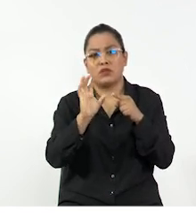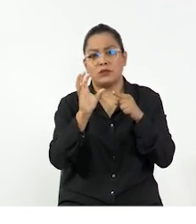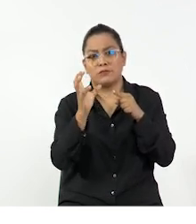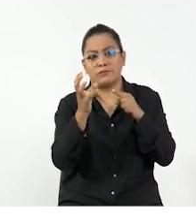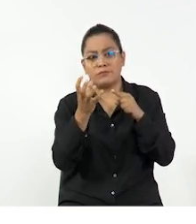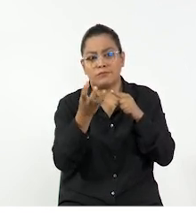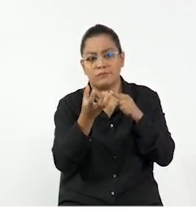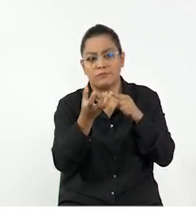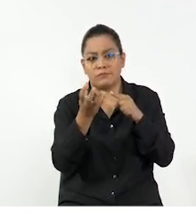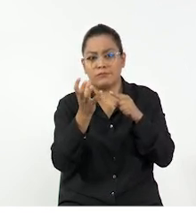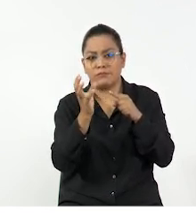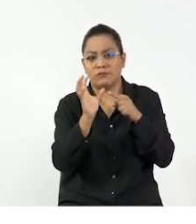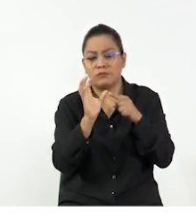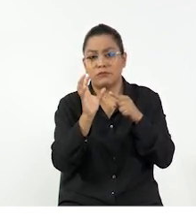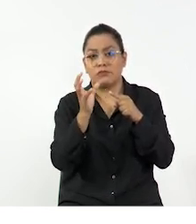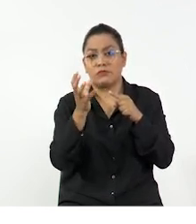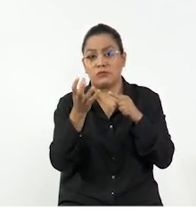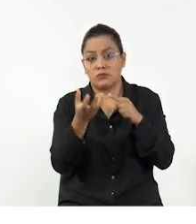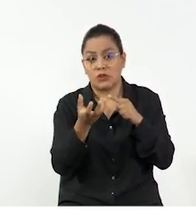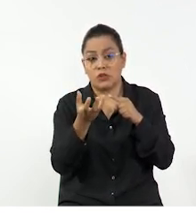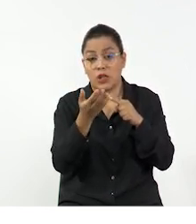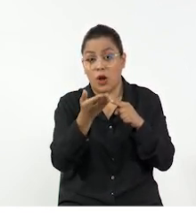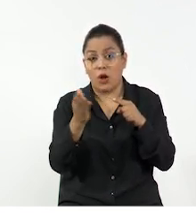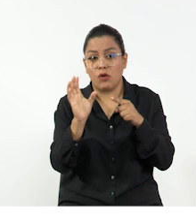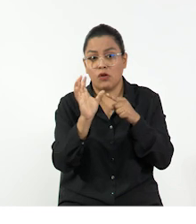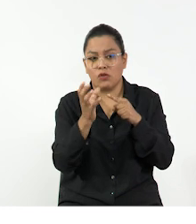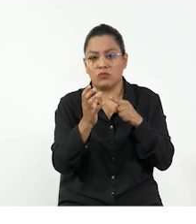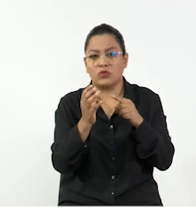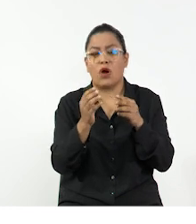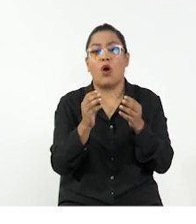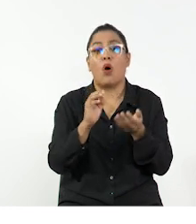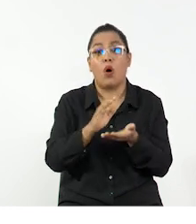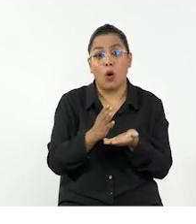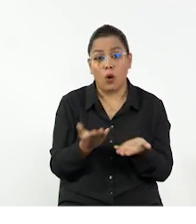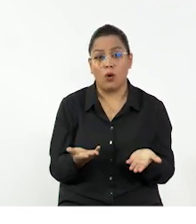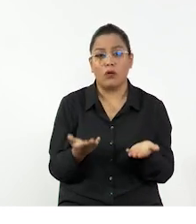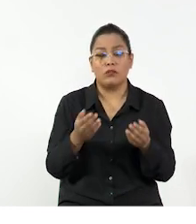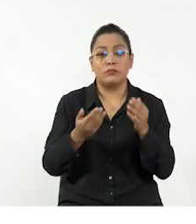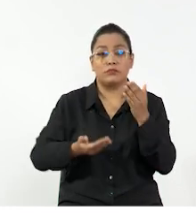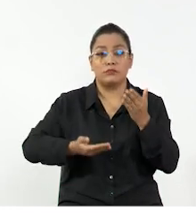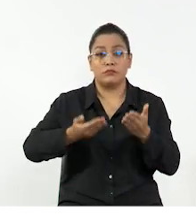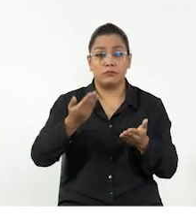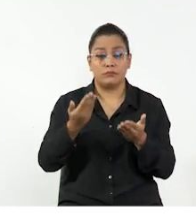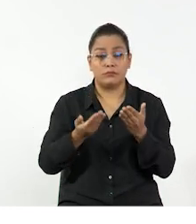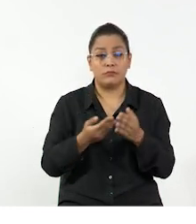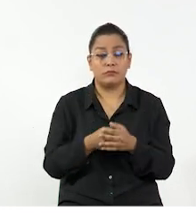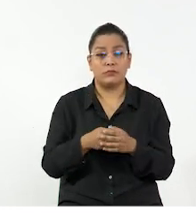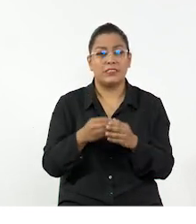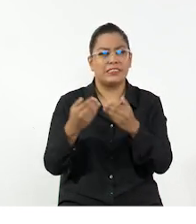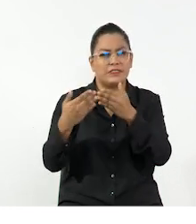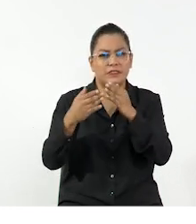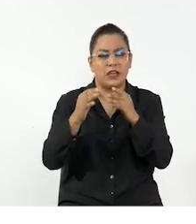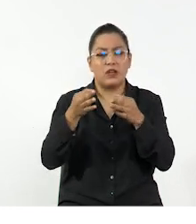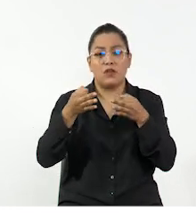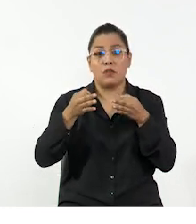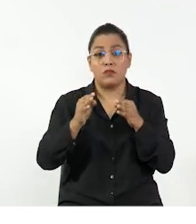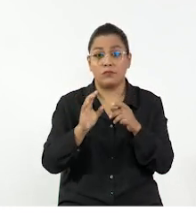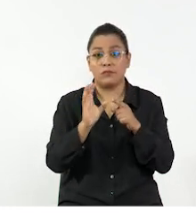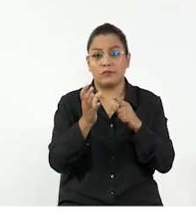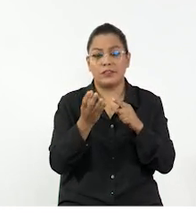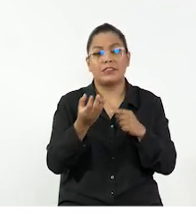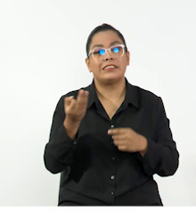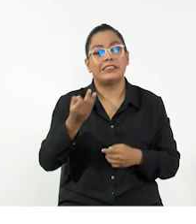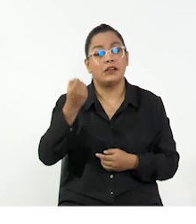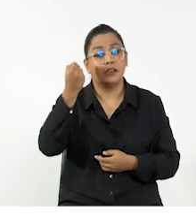haciendo que gire aún con una mayor velocidad angular o en una manera negativa, haciendo que el giro vaya deteniéndose.